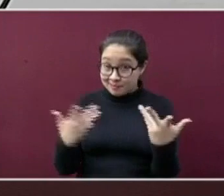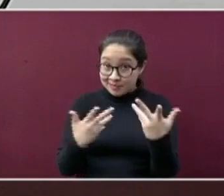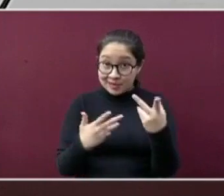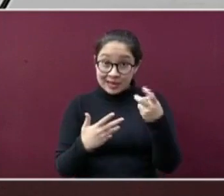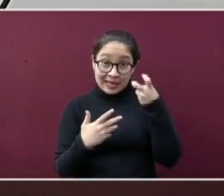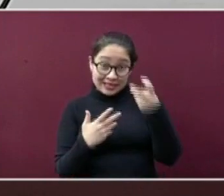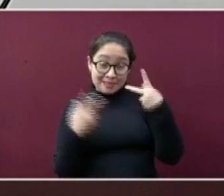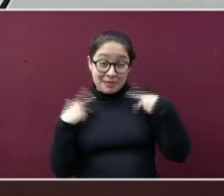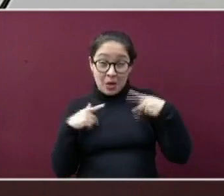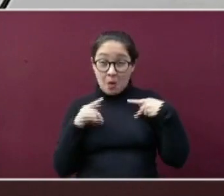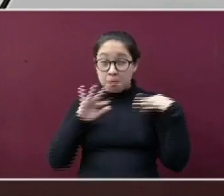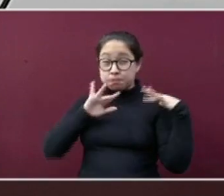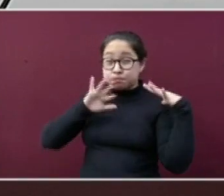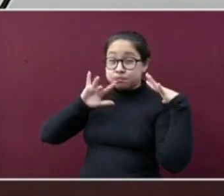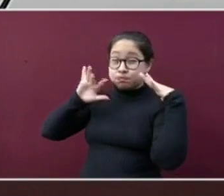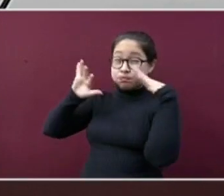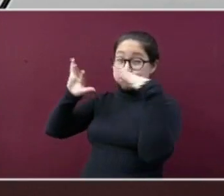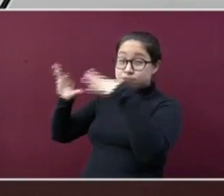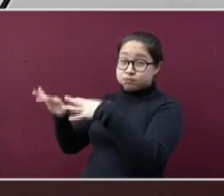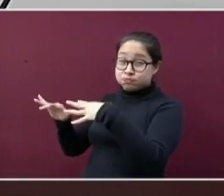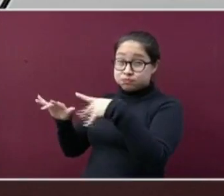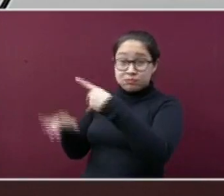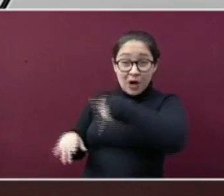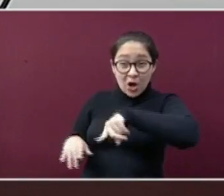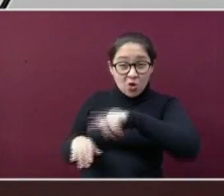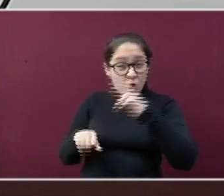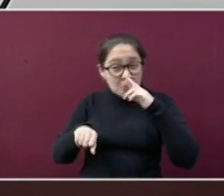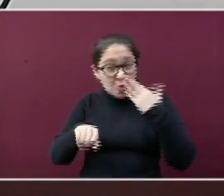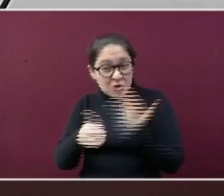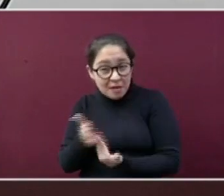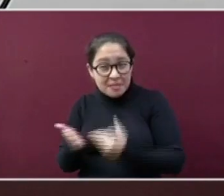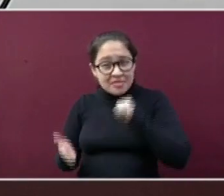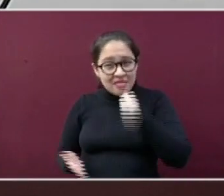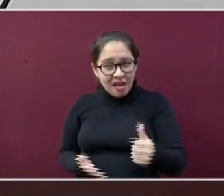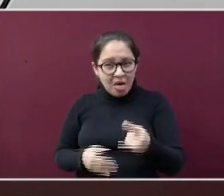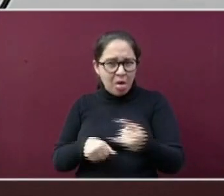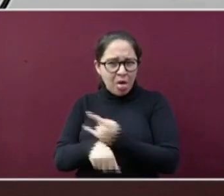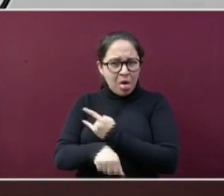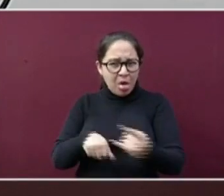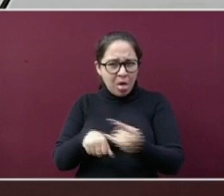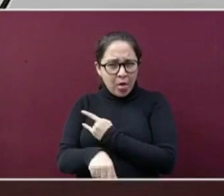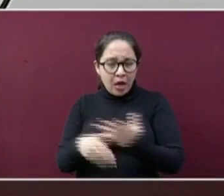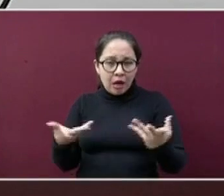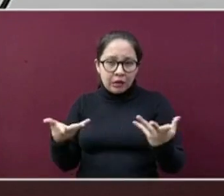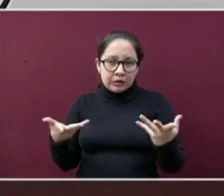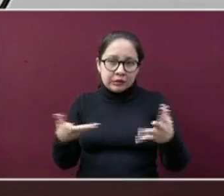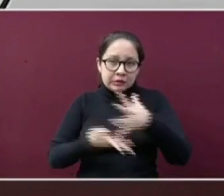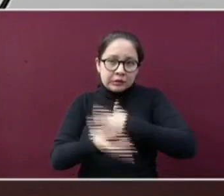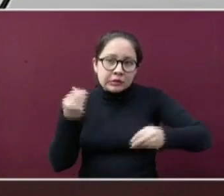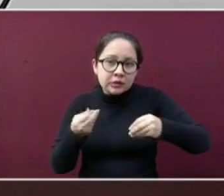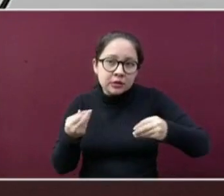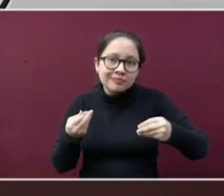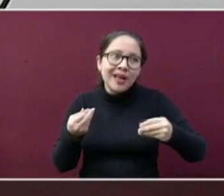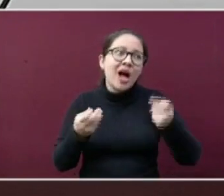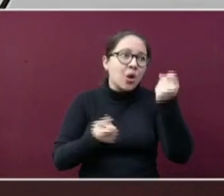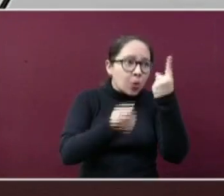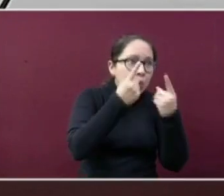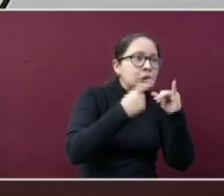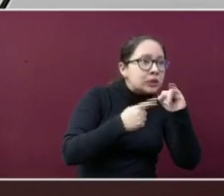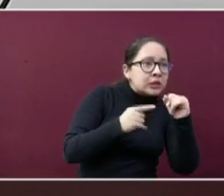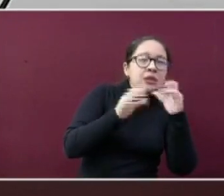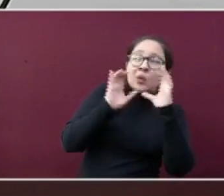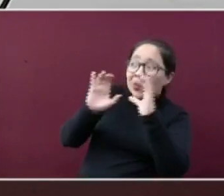esa cantidad de personas que no han tomado esto con responsabilidad ha provocado que quienes sí han